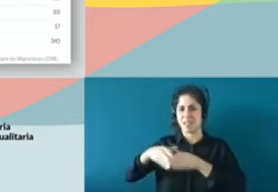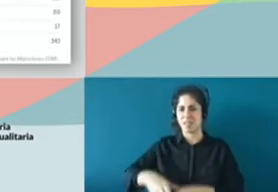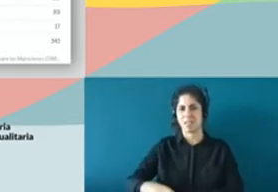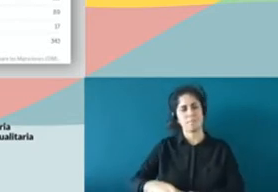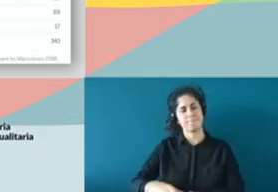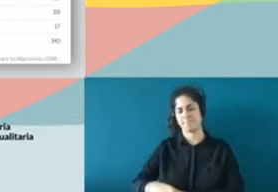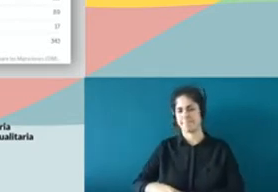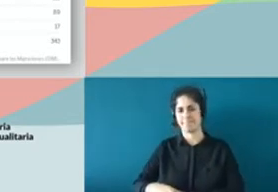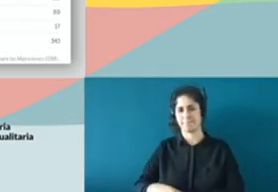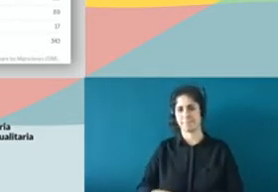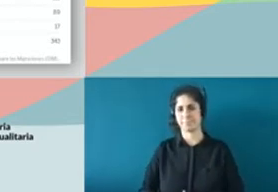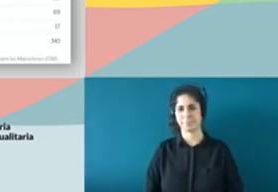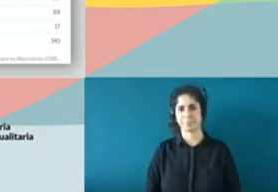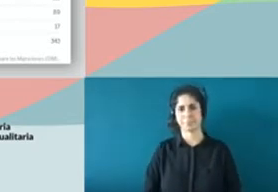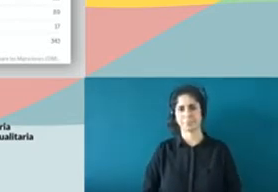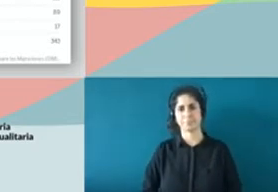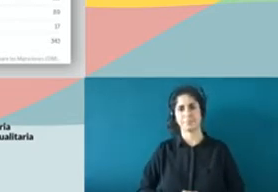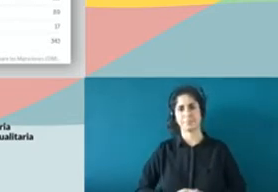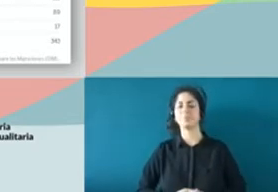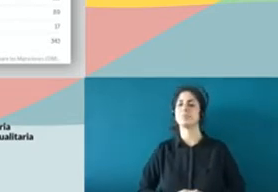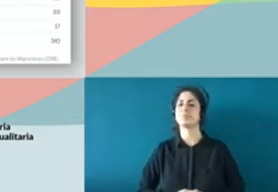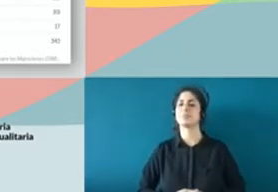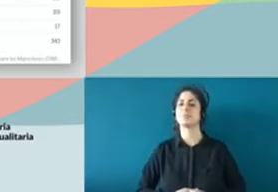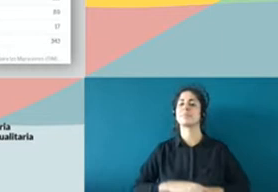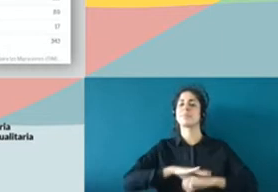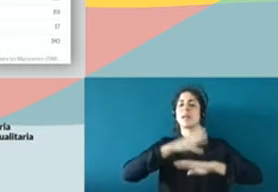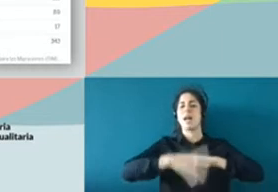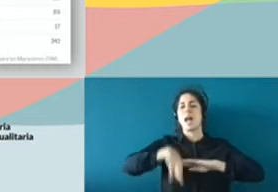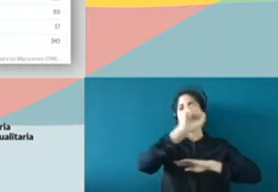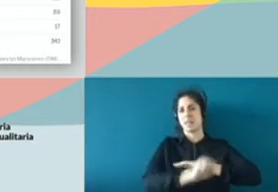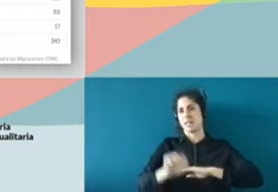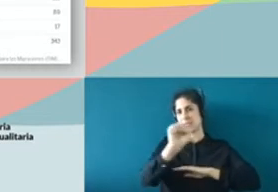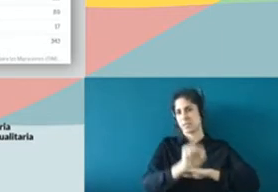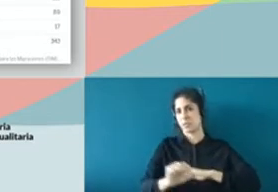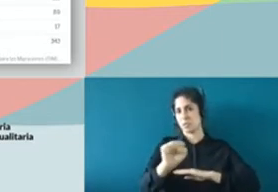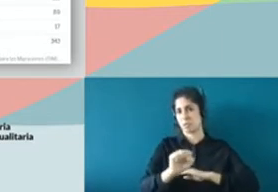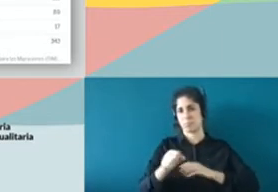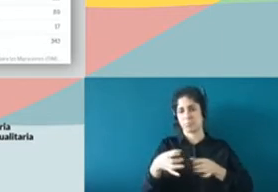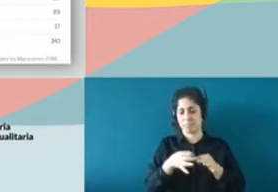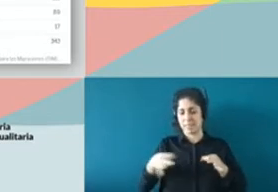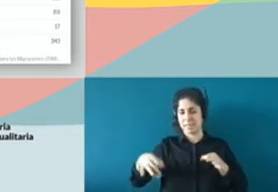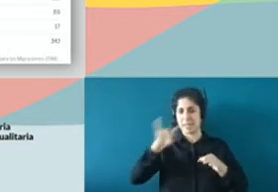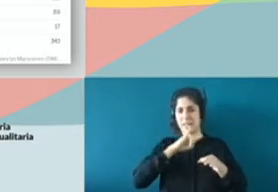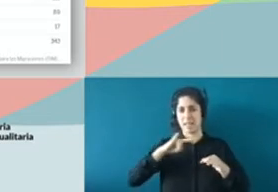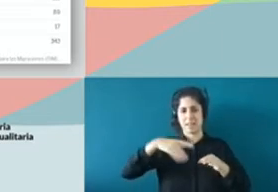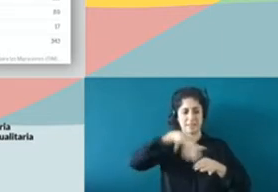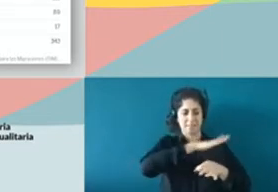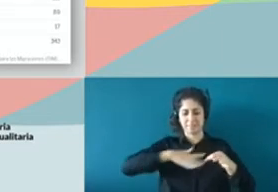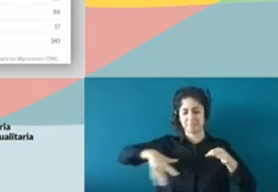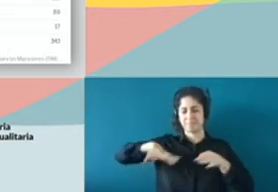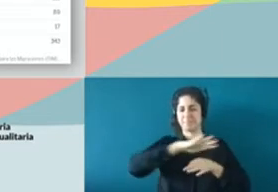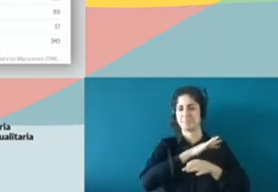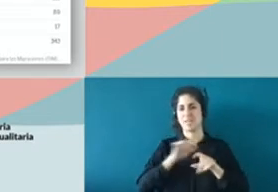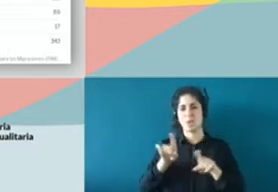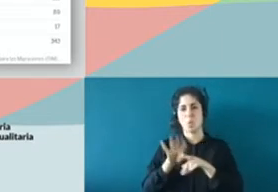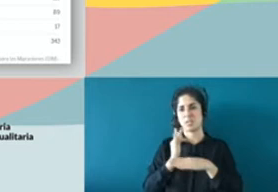El océano Atlántico, nuestro océano Atlántico, el que nos rodea, se ha convertido en un cementerio. En este